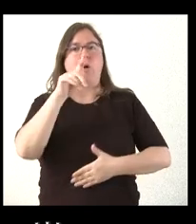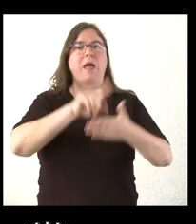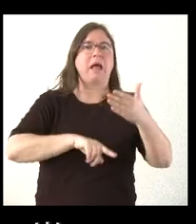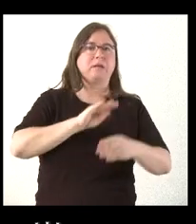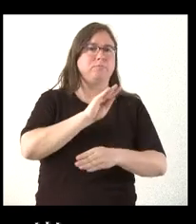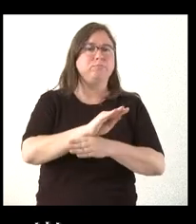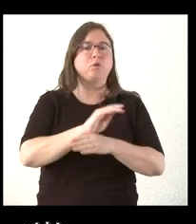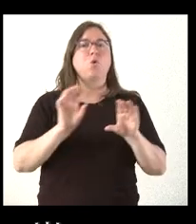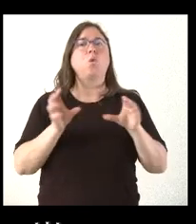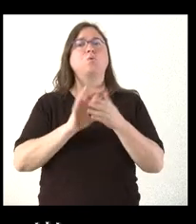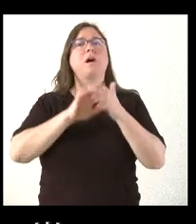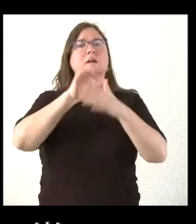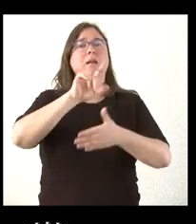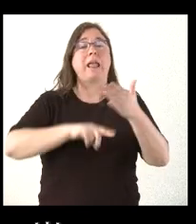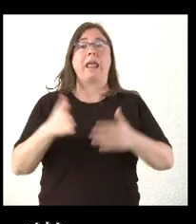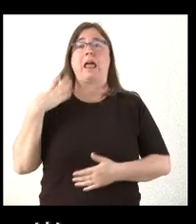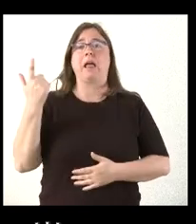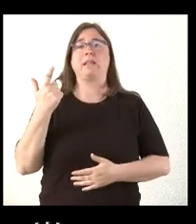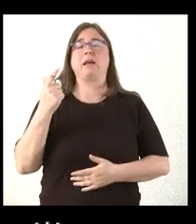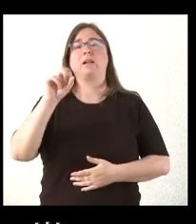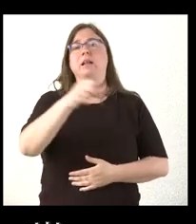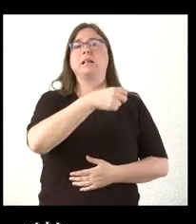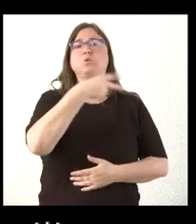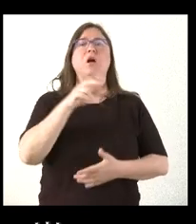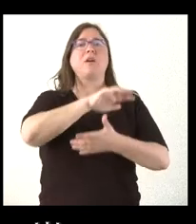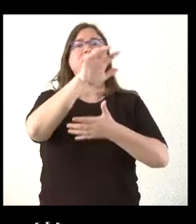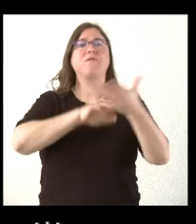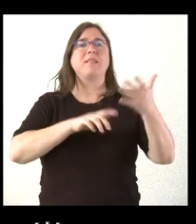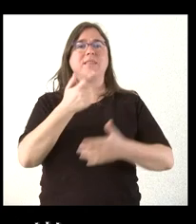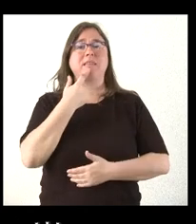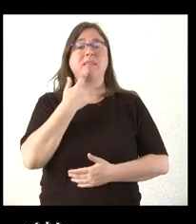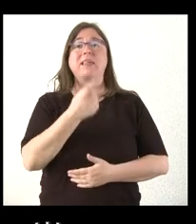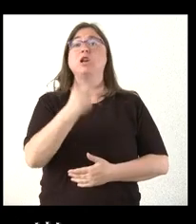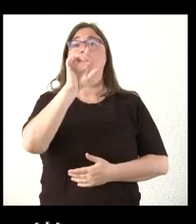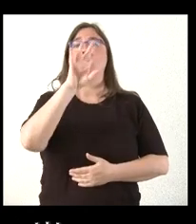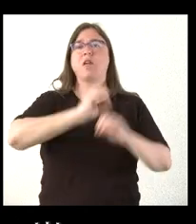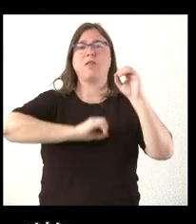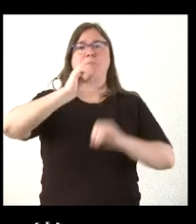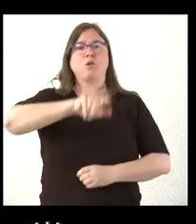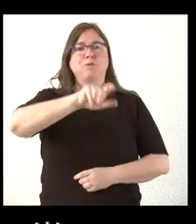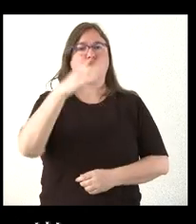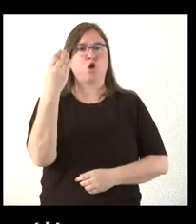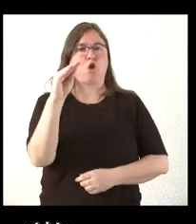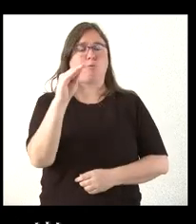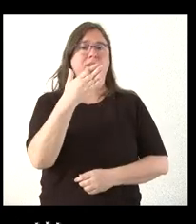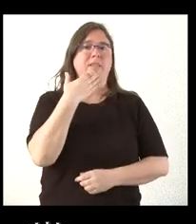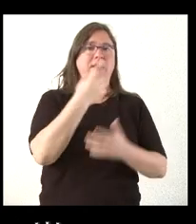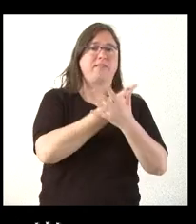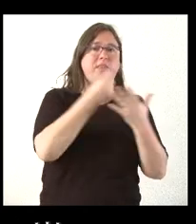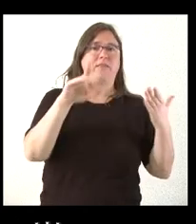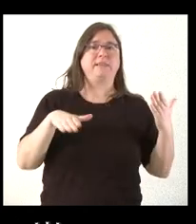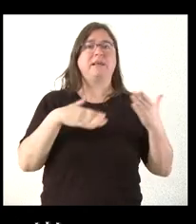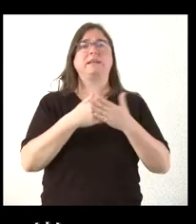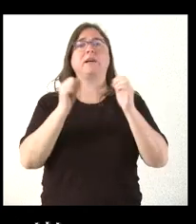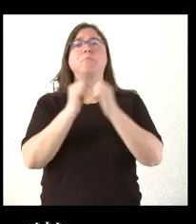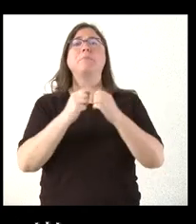la Junta de Castilla y León. Ayer se conocieron los resultados de un informe que dicen que tan solo el 15% de los jóvenes de entre 16 y 29